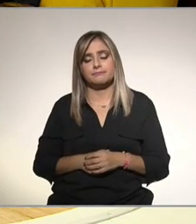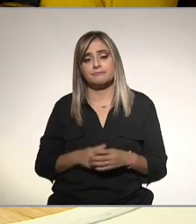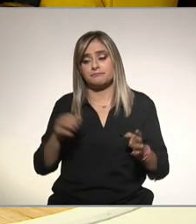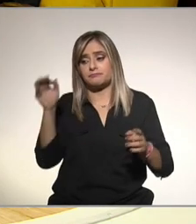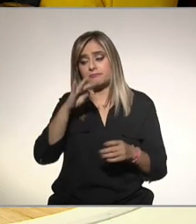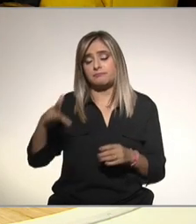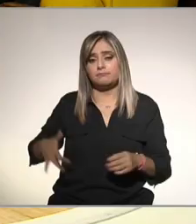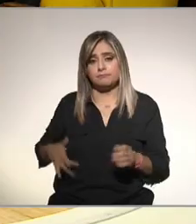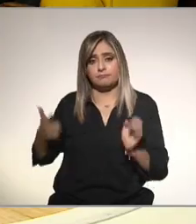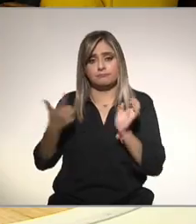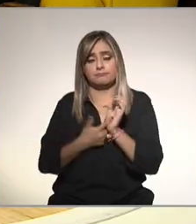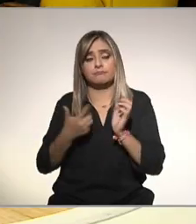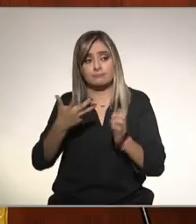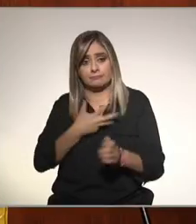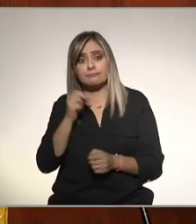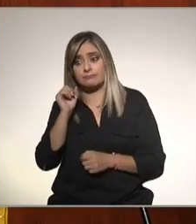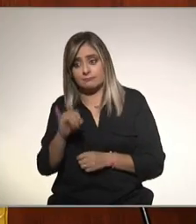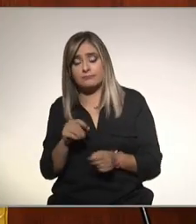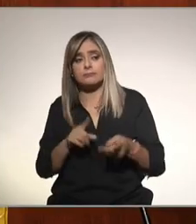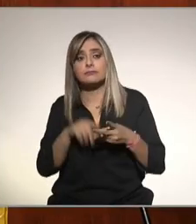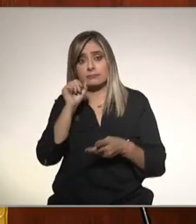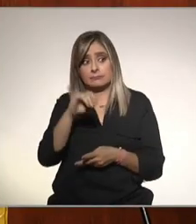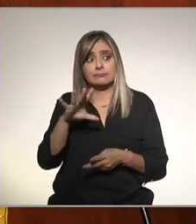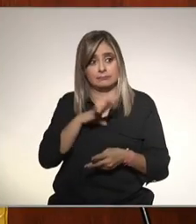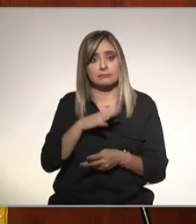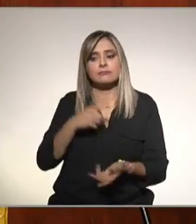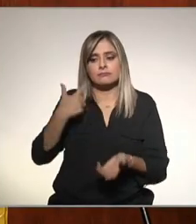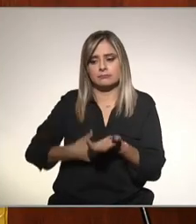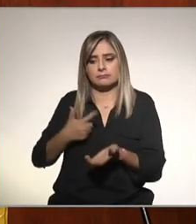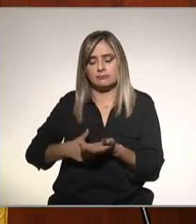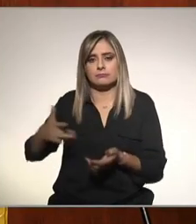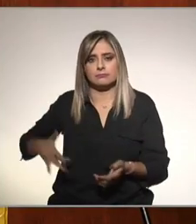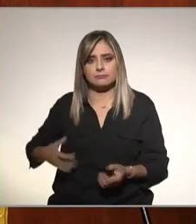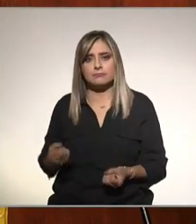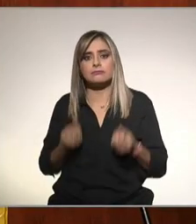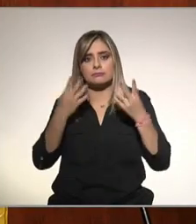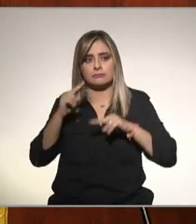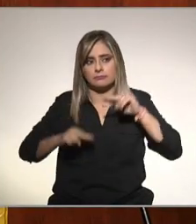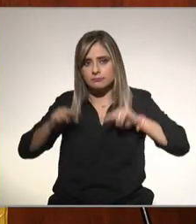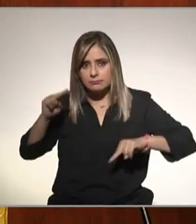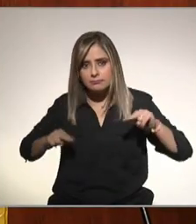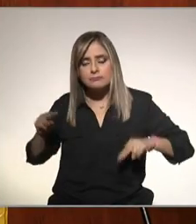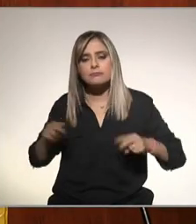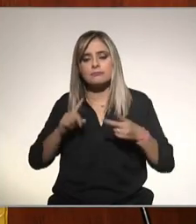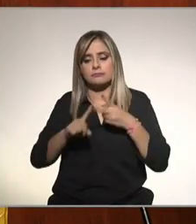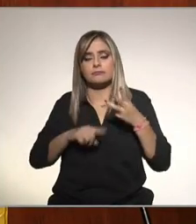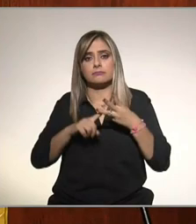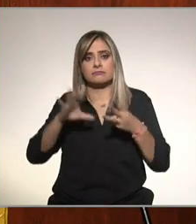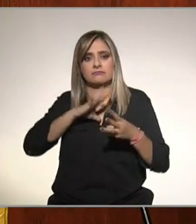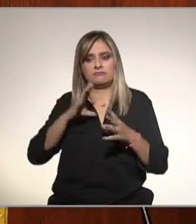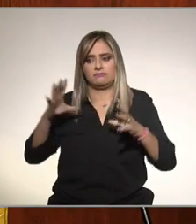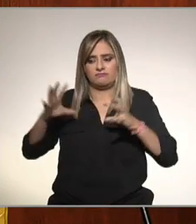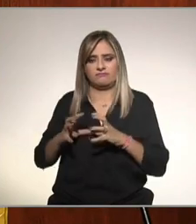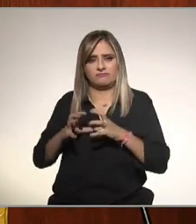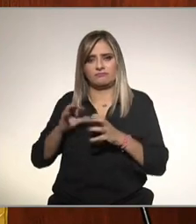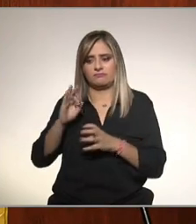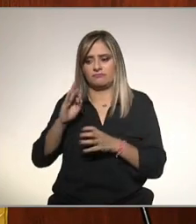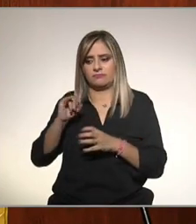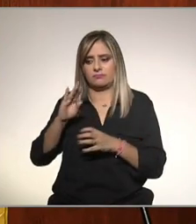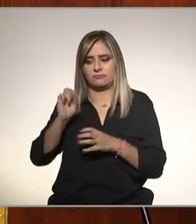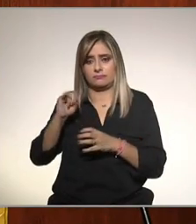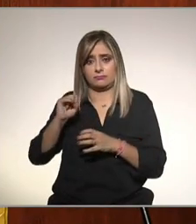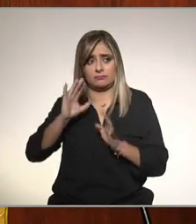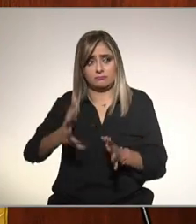uno hígado graso y si es que sí lo tiene qué grado de hígado graso tiene y si tiene uno cicatrización que llamamos fibrosis